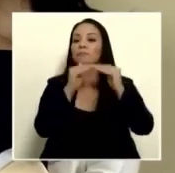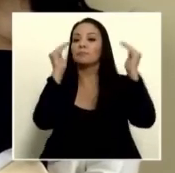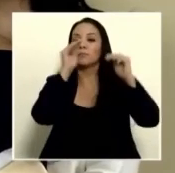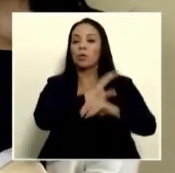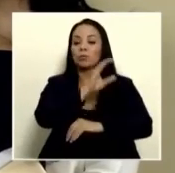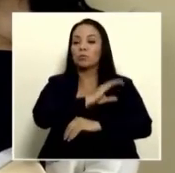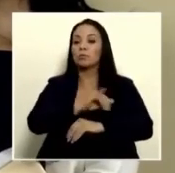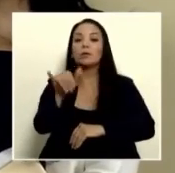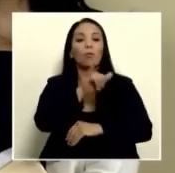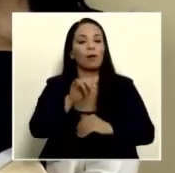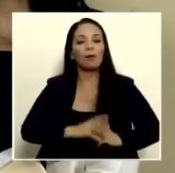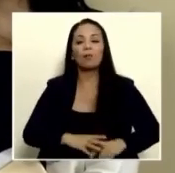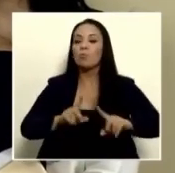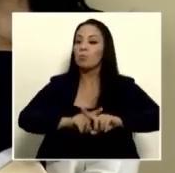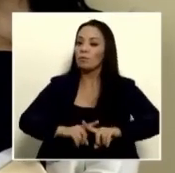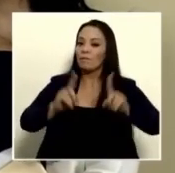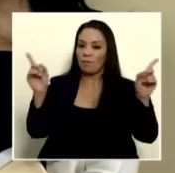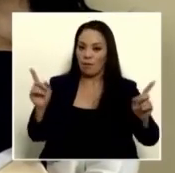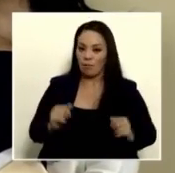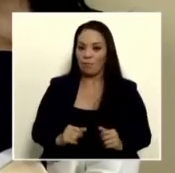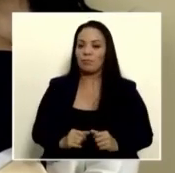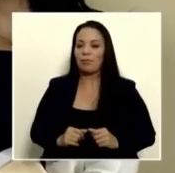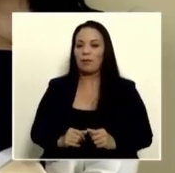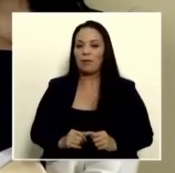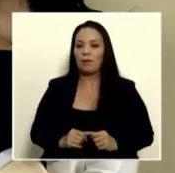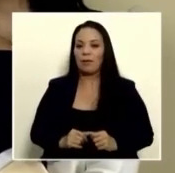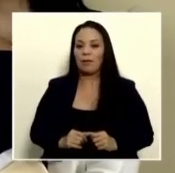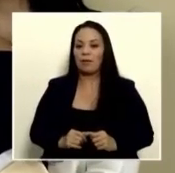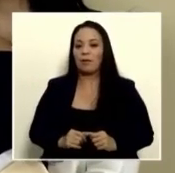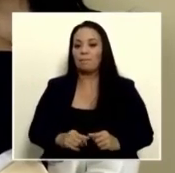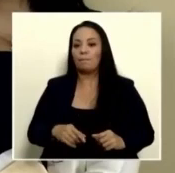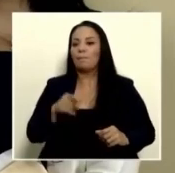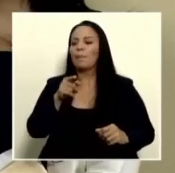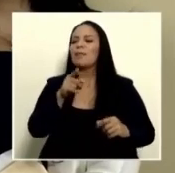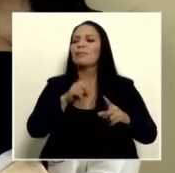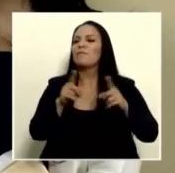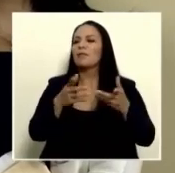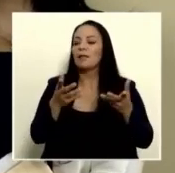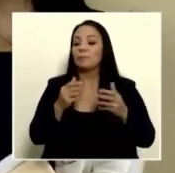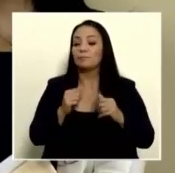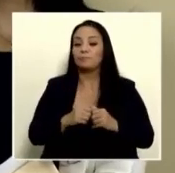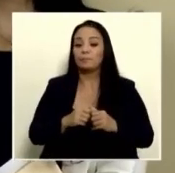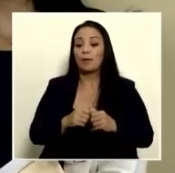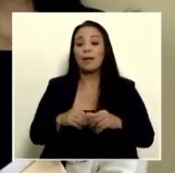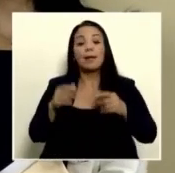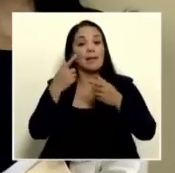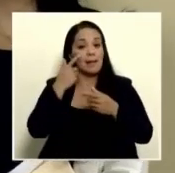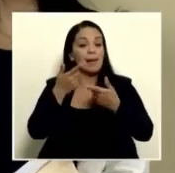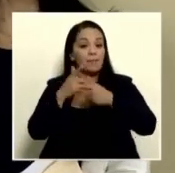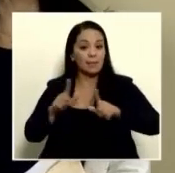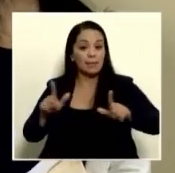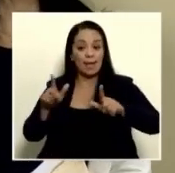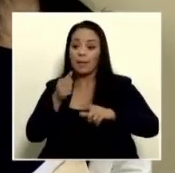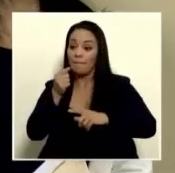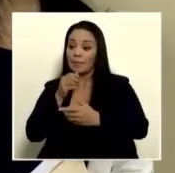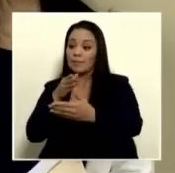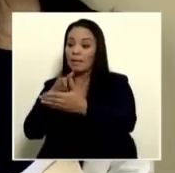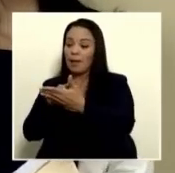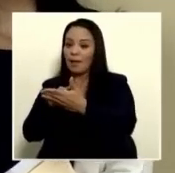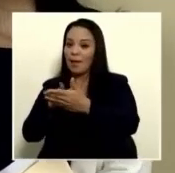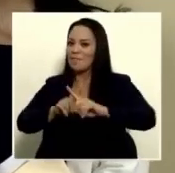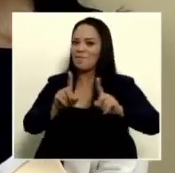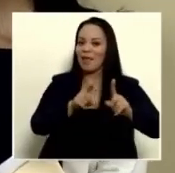que es muy diferente que nada tiene que ver a que la libertad de prensa esté bajo ataque